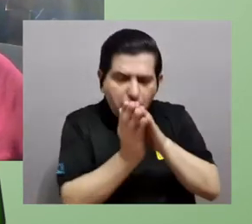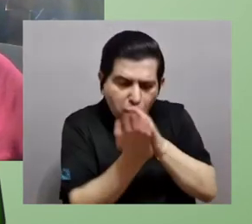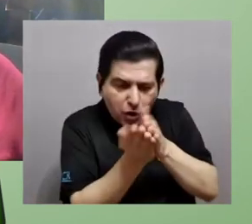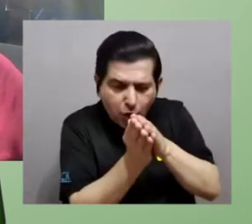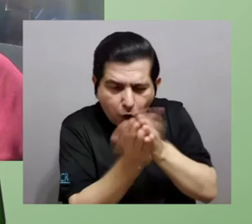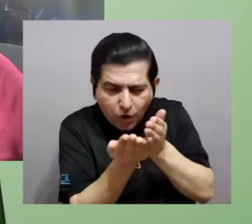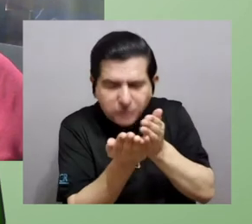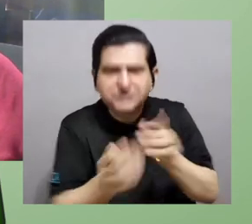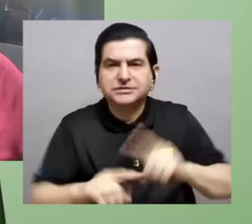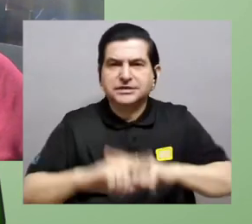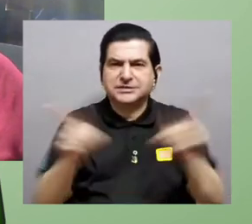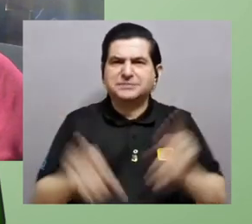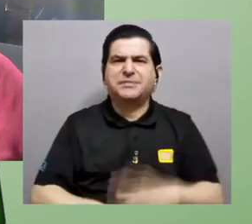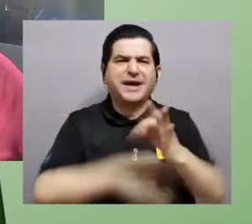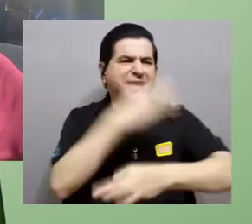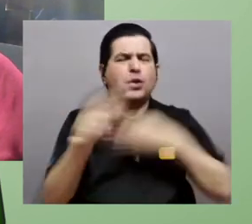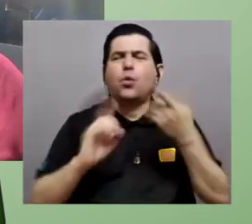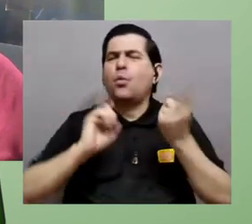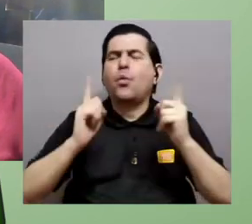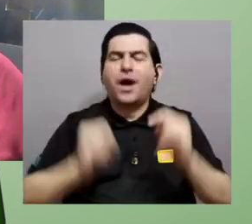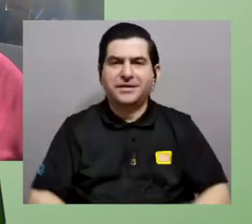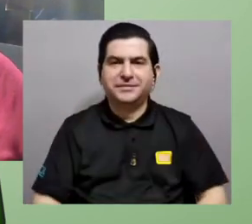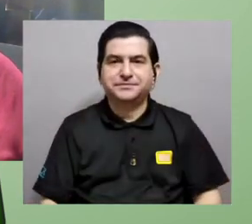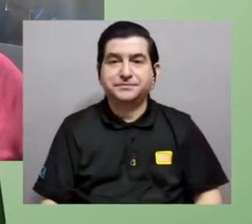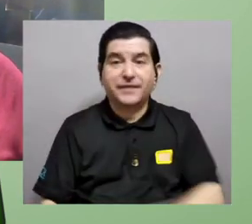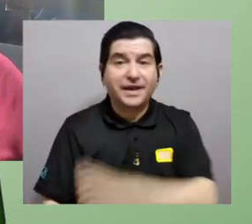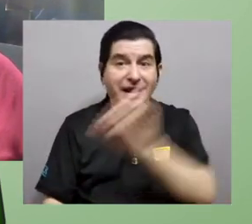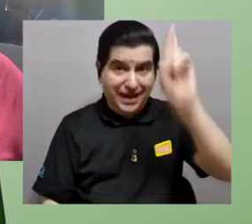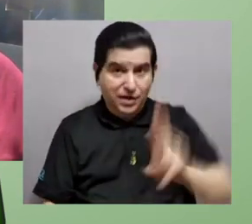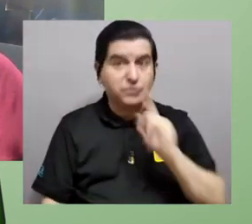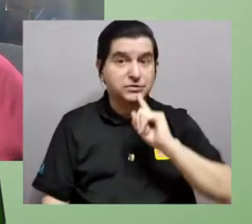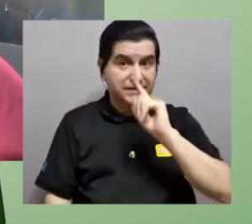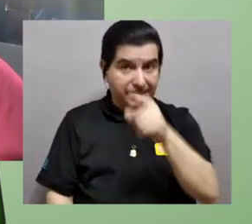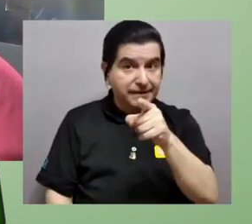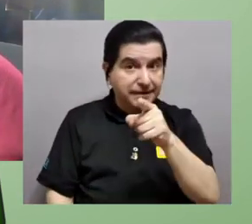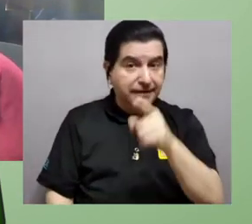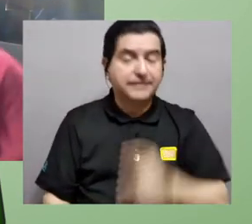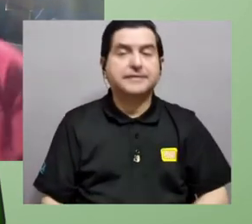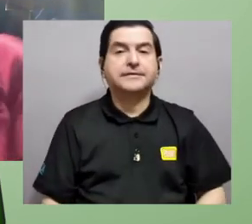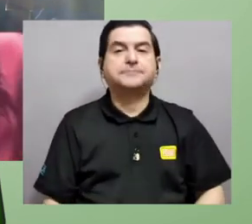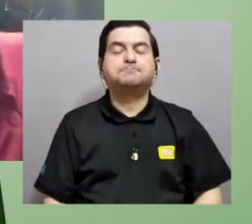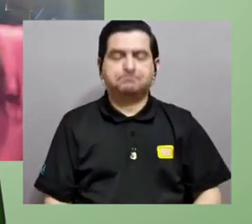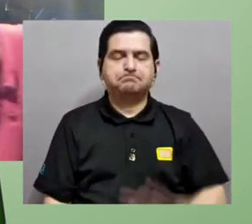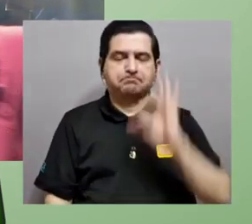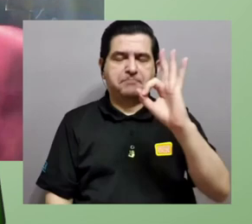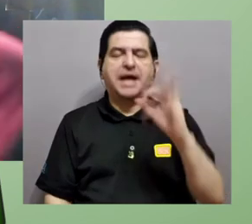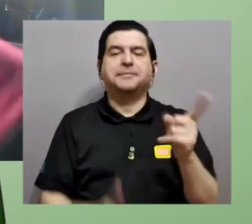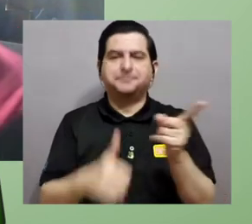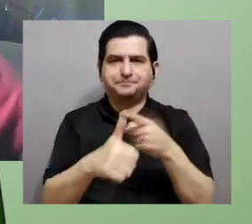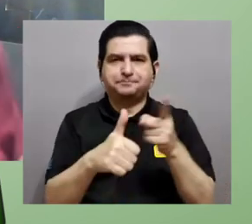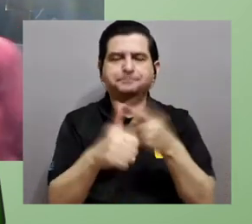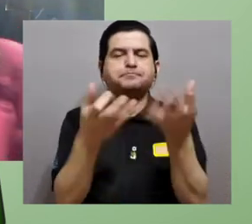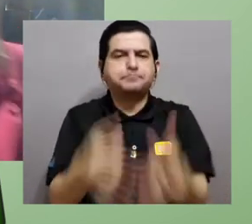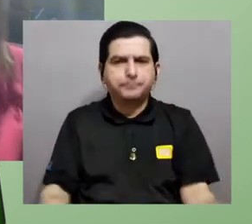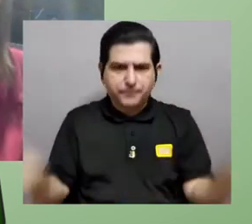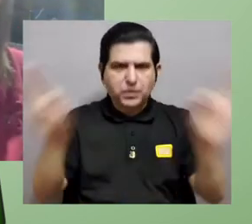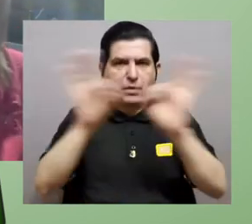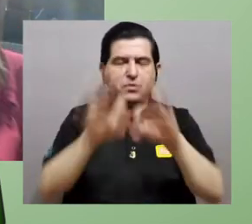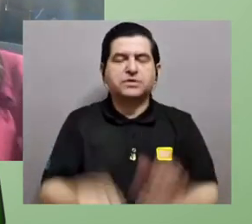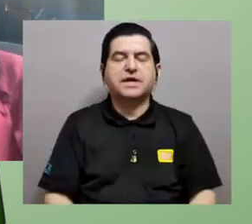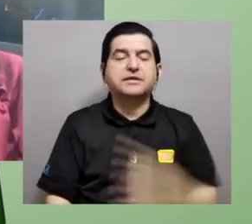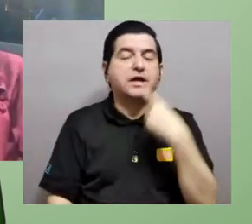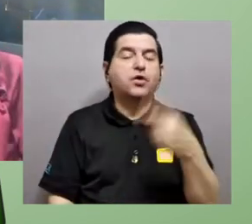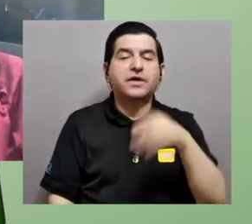conchas pero ¿qué estilos? En Costa Rica se refiere sí bueno primero